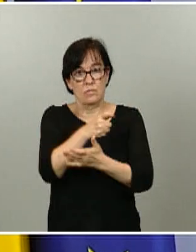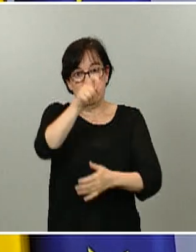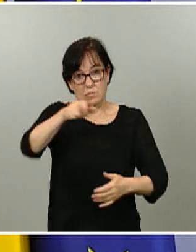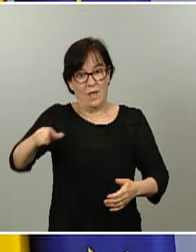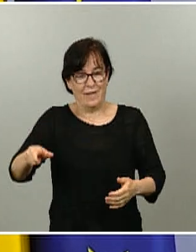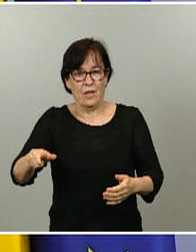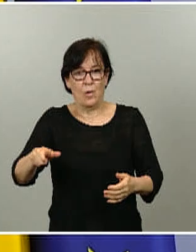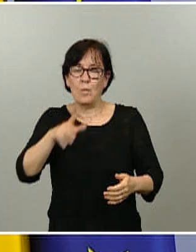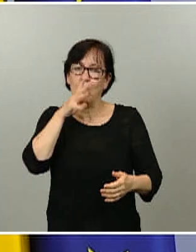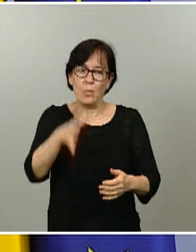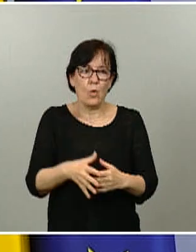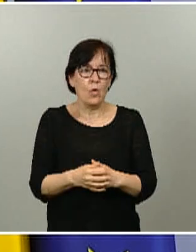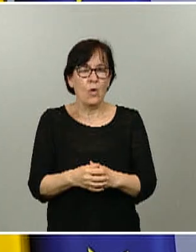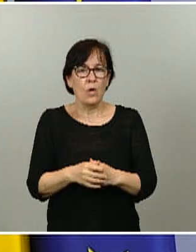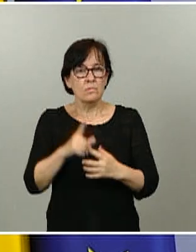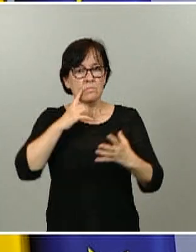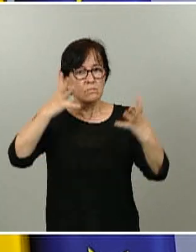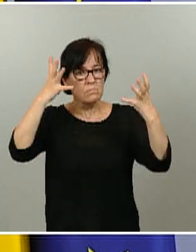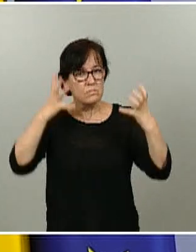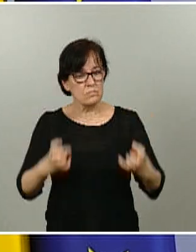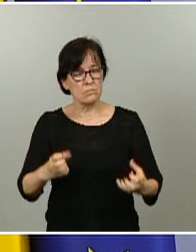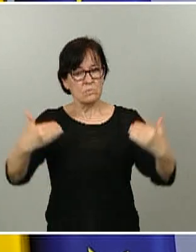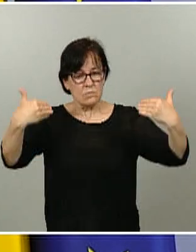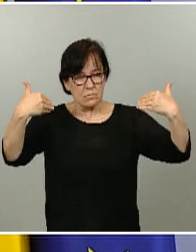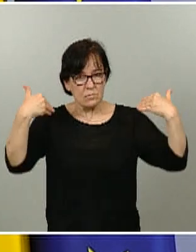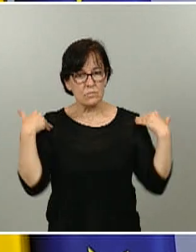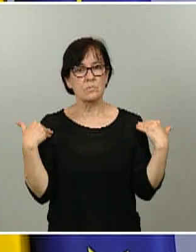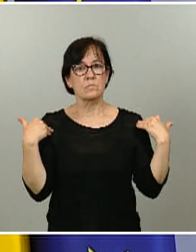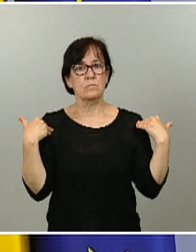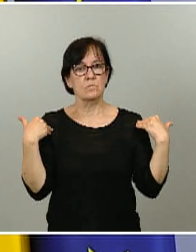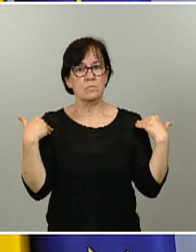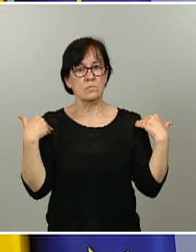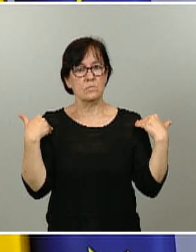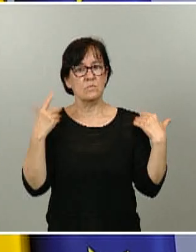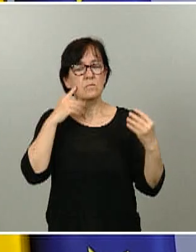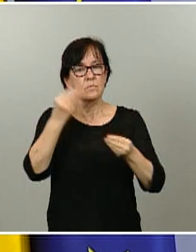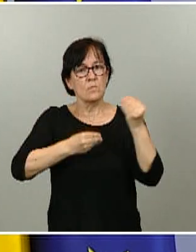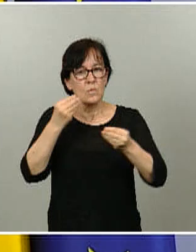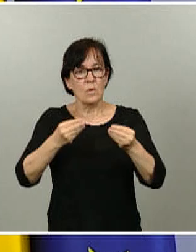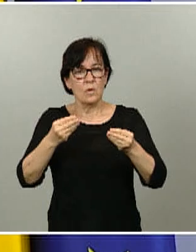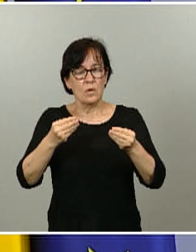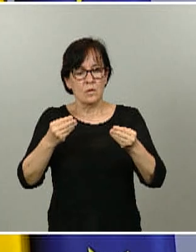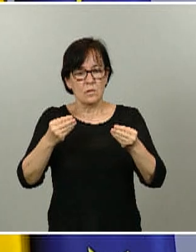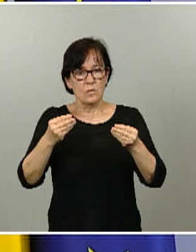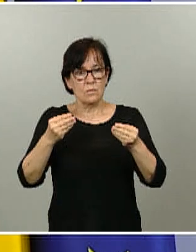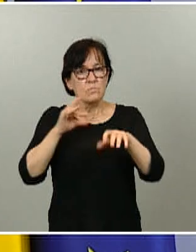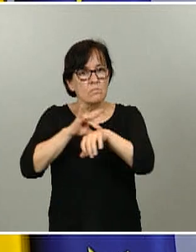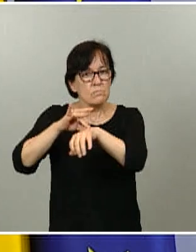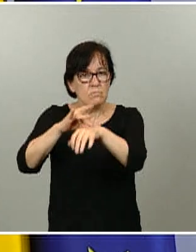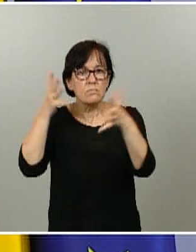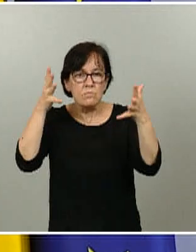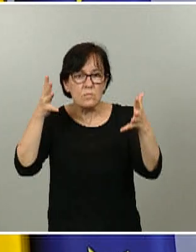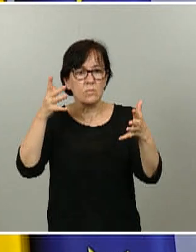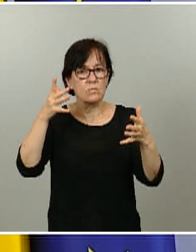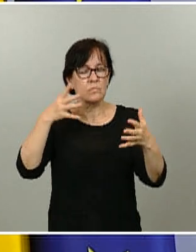la seriedad y la responsabilidad con la que van siguiendo las recomendaciones de las autoridades sanitarias y